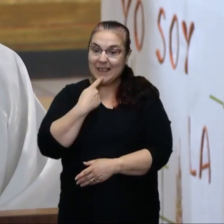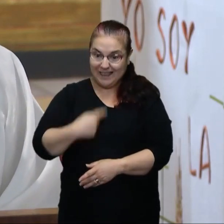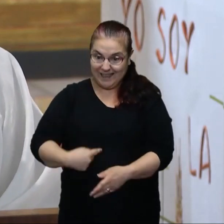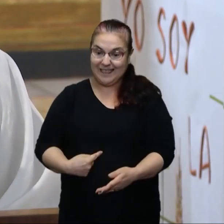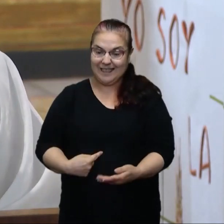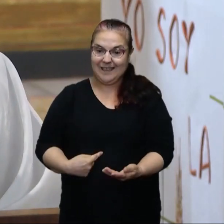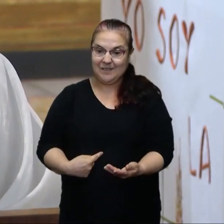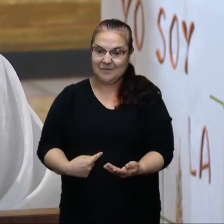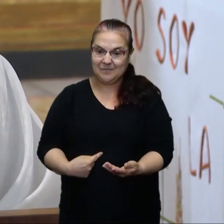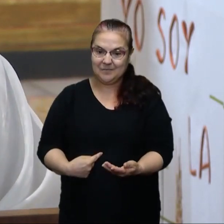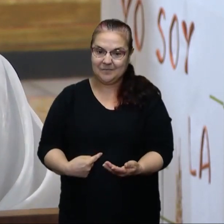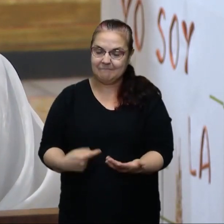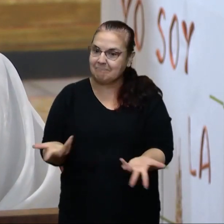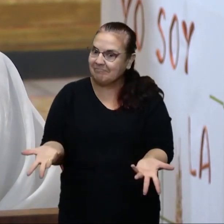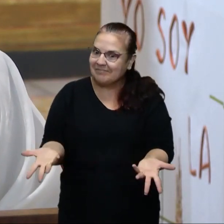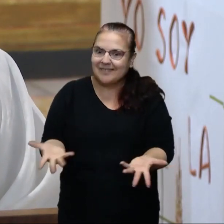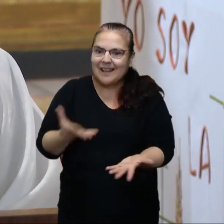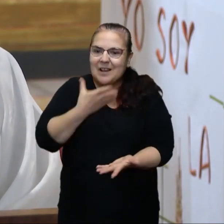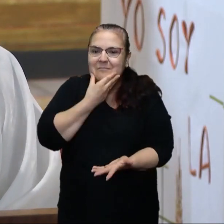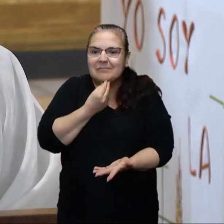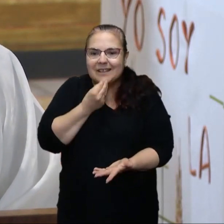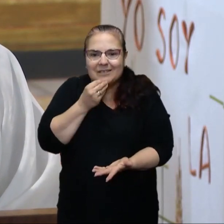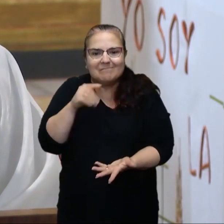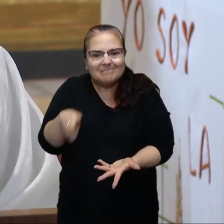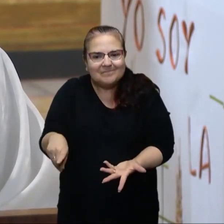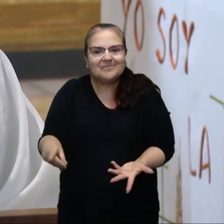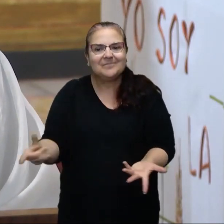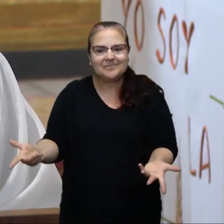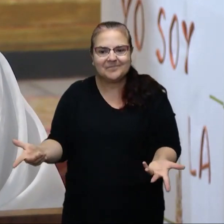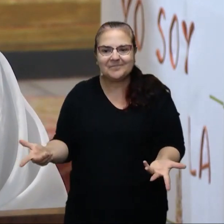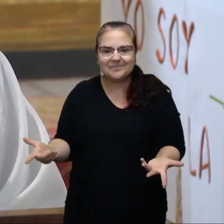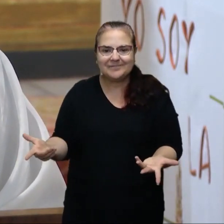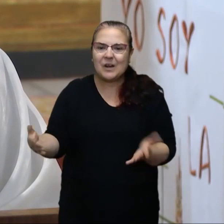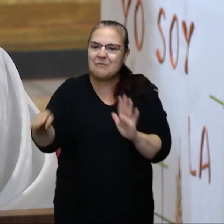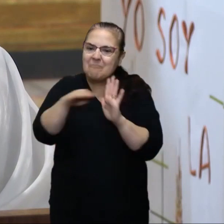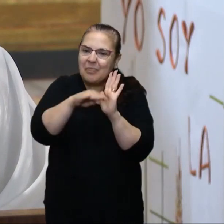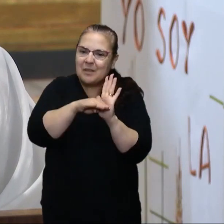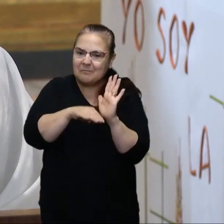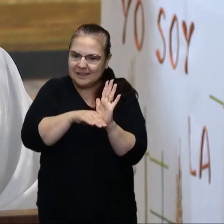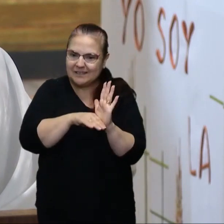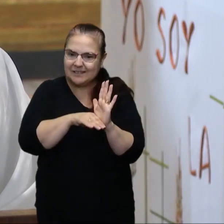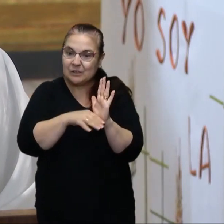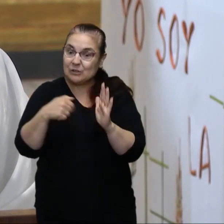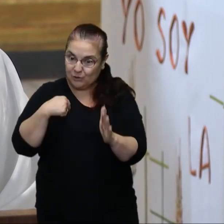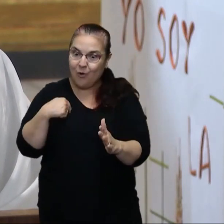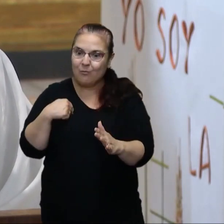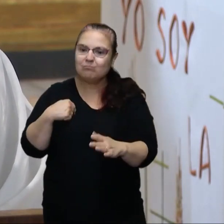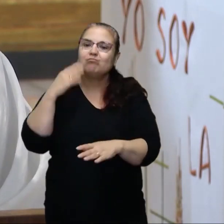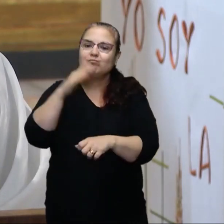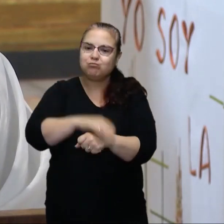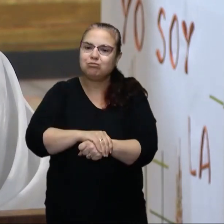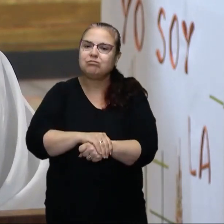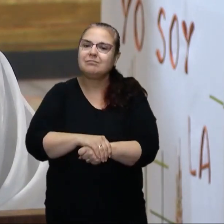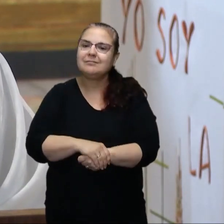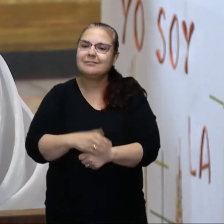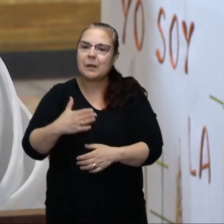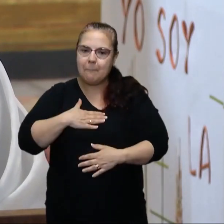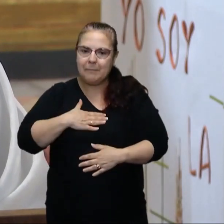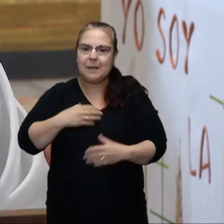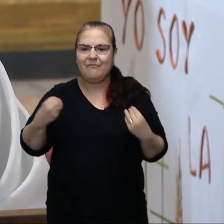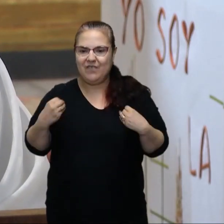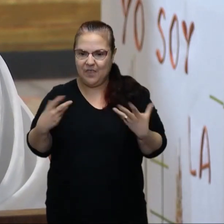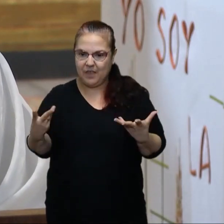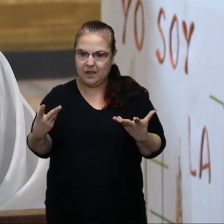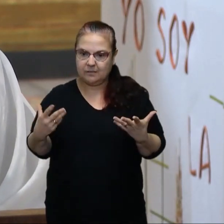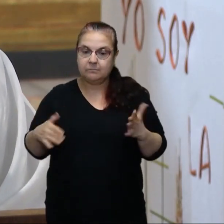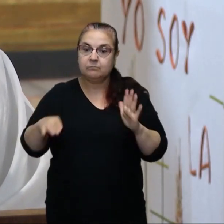Claro, es algo bello esto, o sea, los mandamientos. Yo sigo los mandamientos en mi vida porque es unas